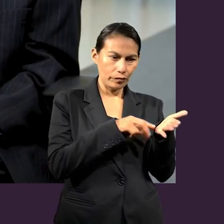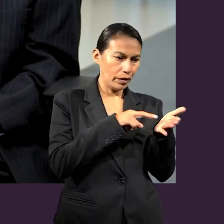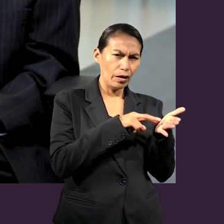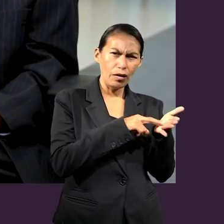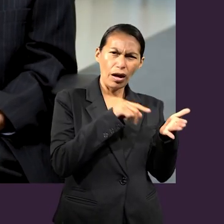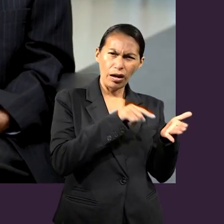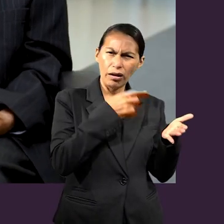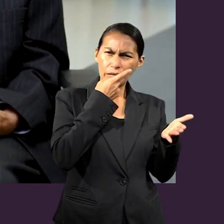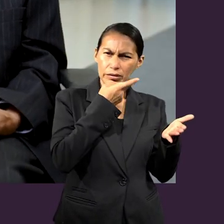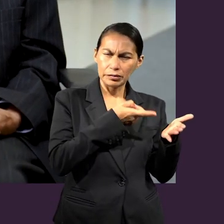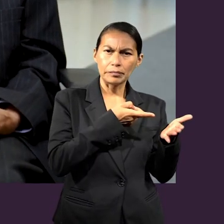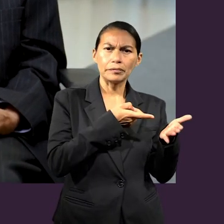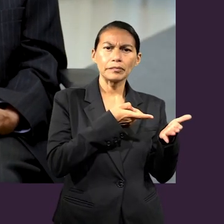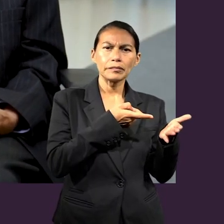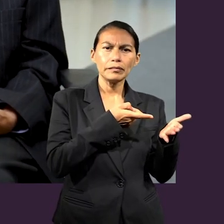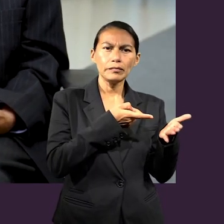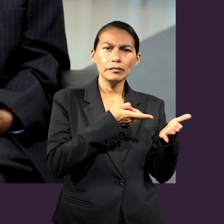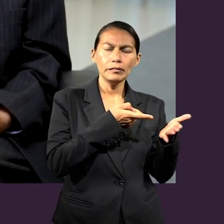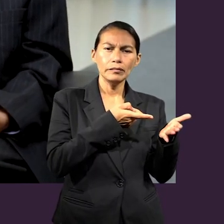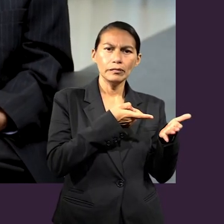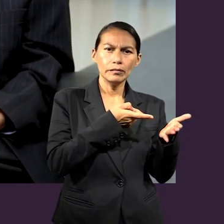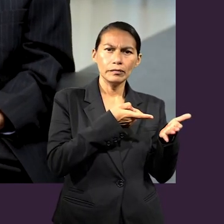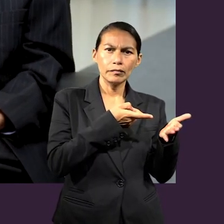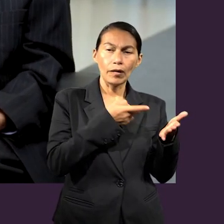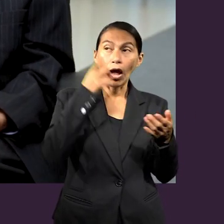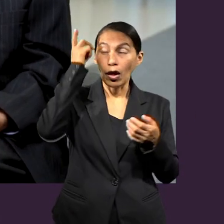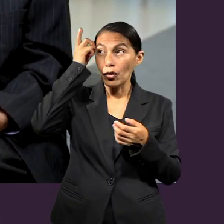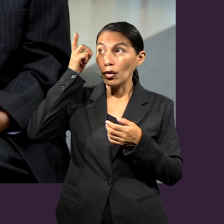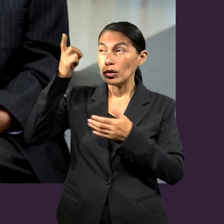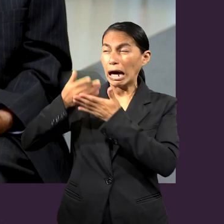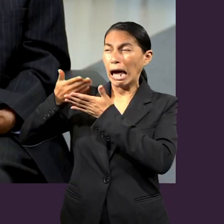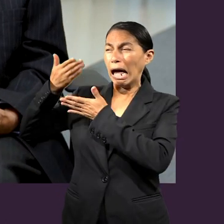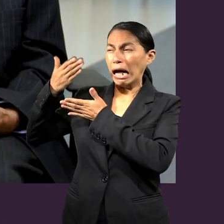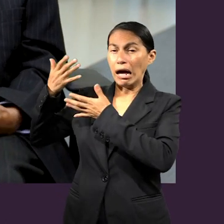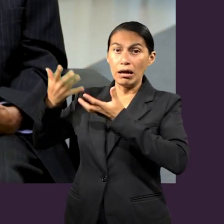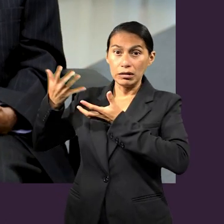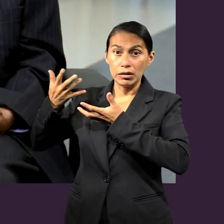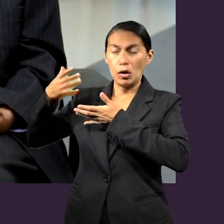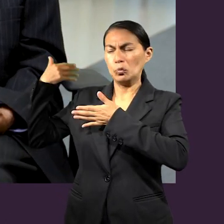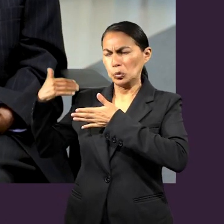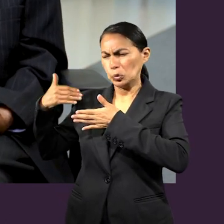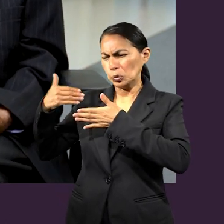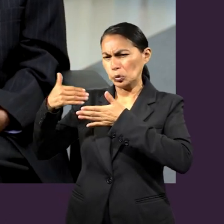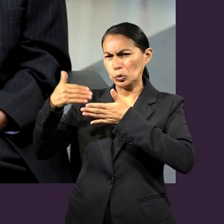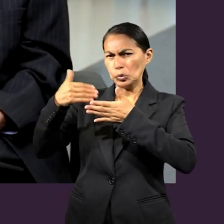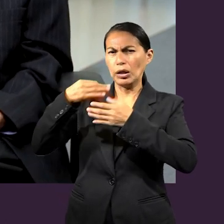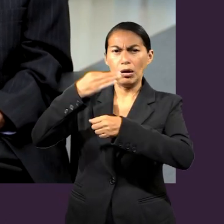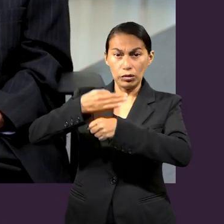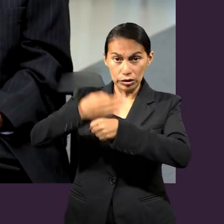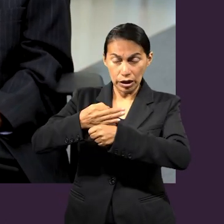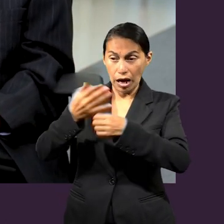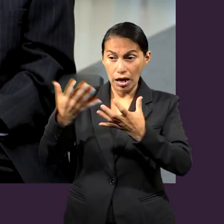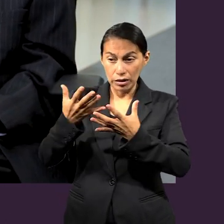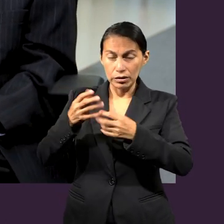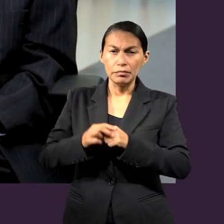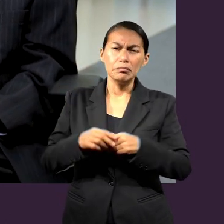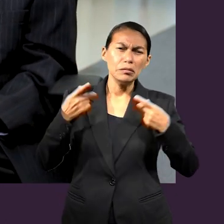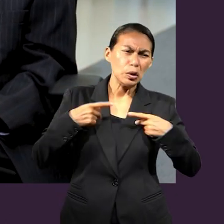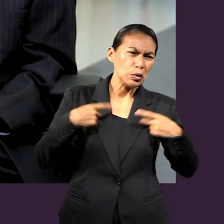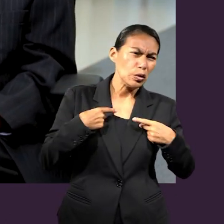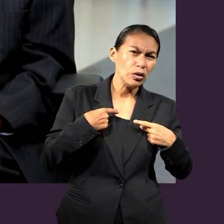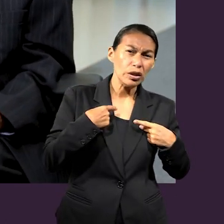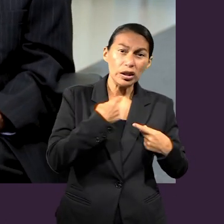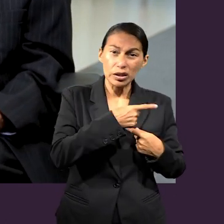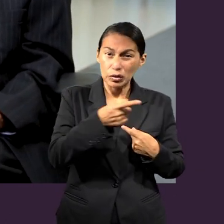San Pablo aquí en esta sección de su epístola habla de lo que Dios ha hecho y lo que está haciendo